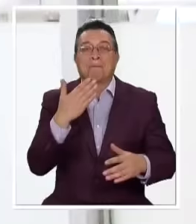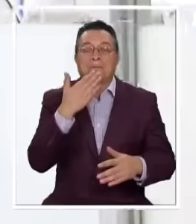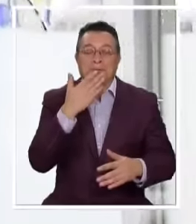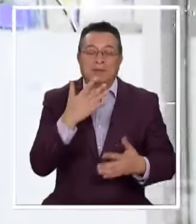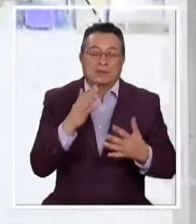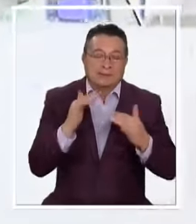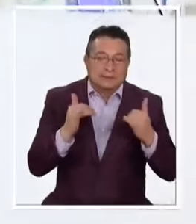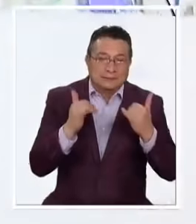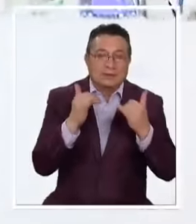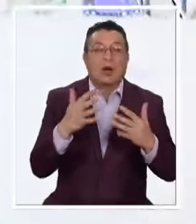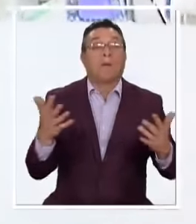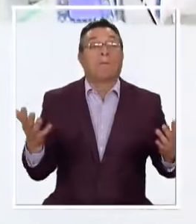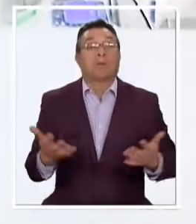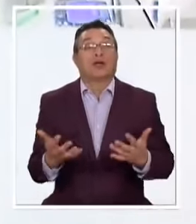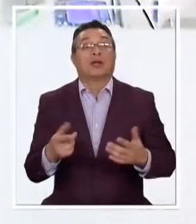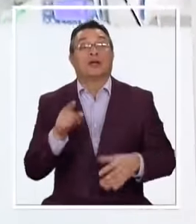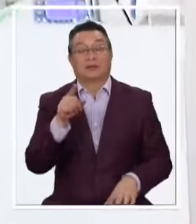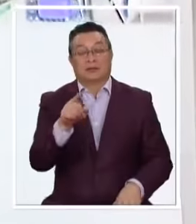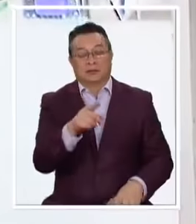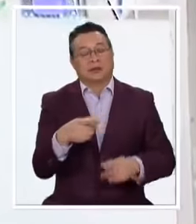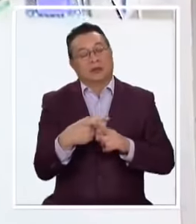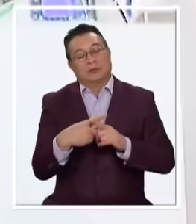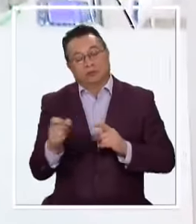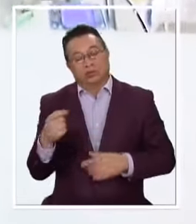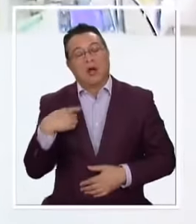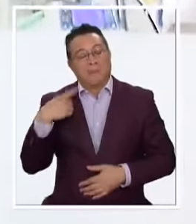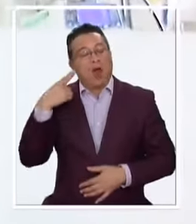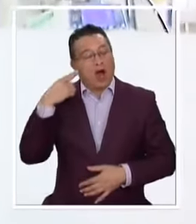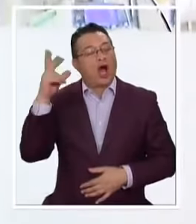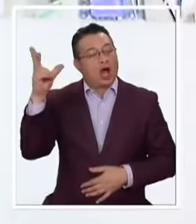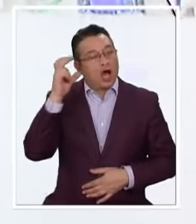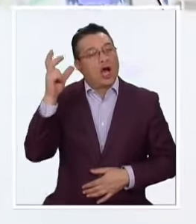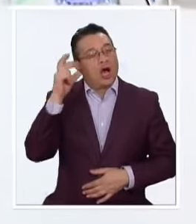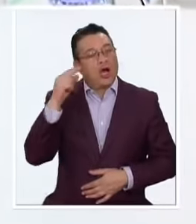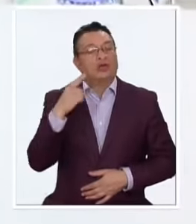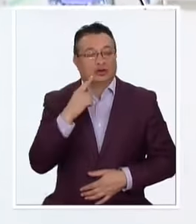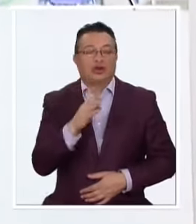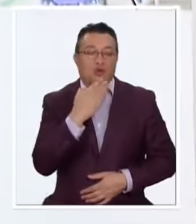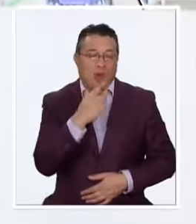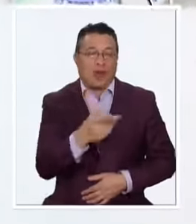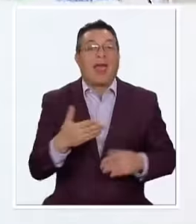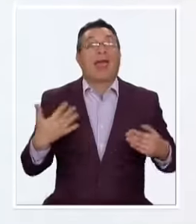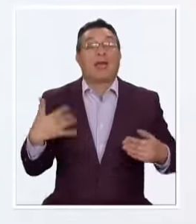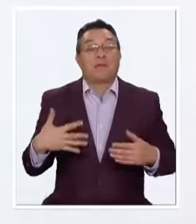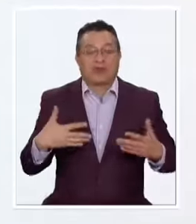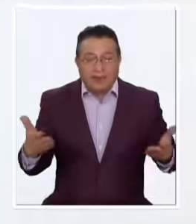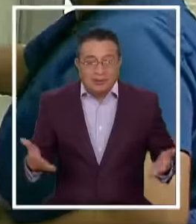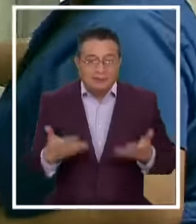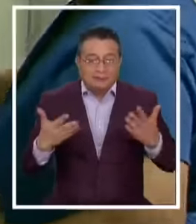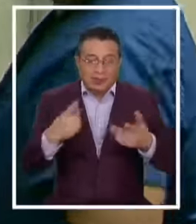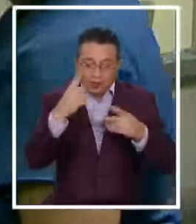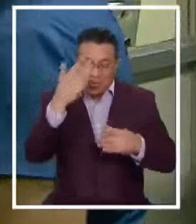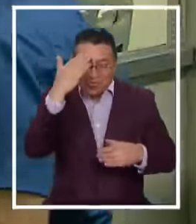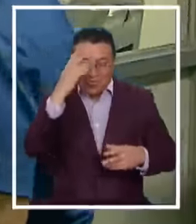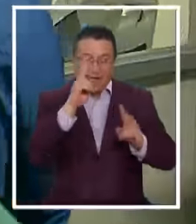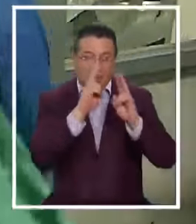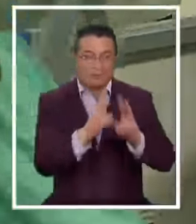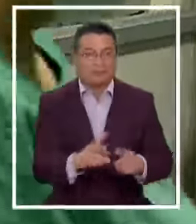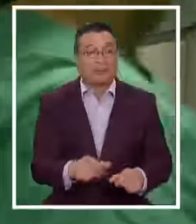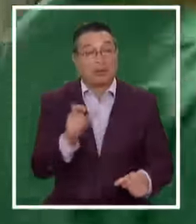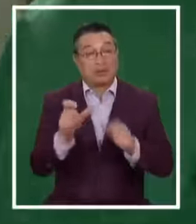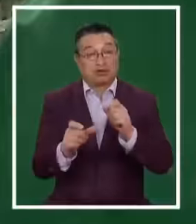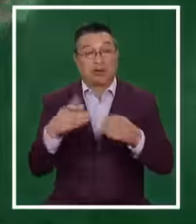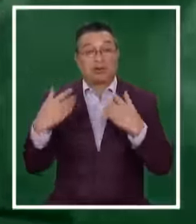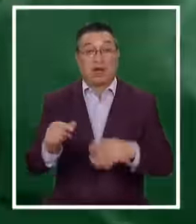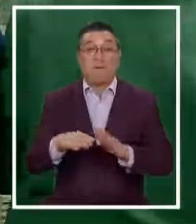Porque al final Ellos están sedados Pero igual escuchan Entonces Es importante También celebrarles su día Un personal Que